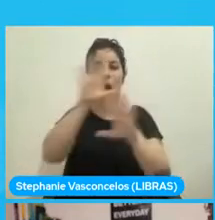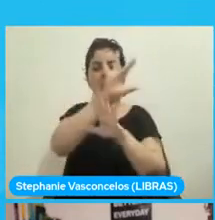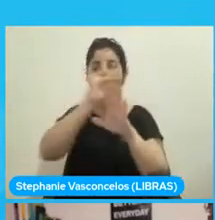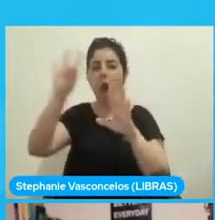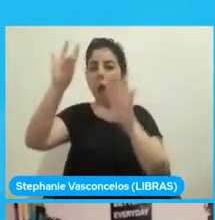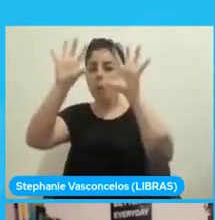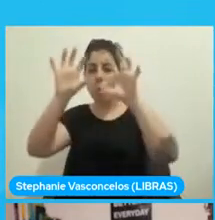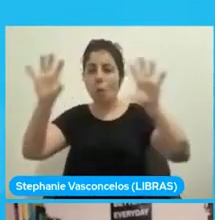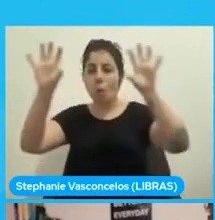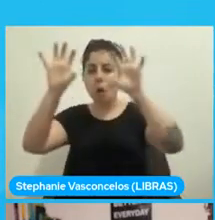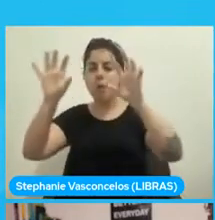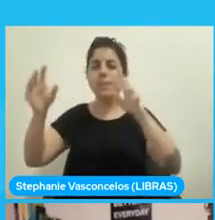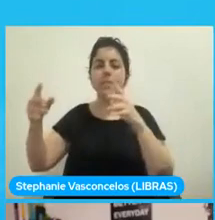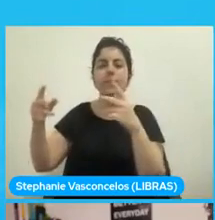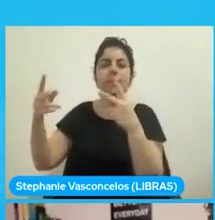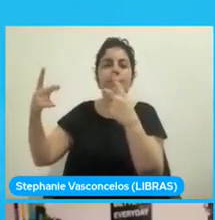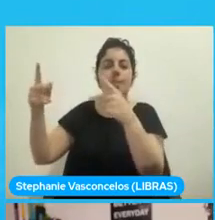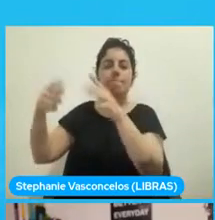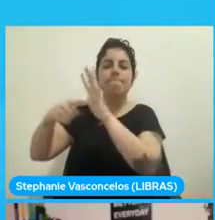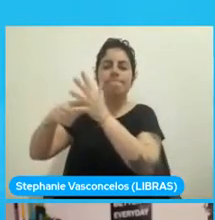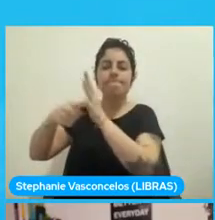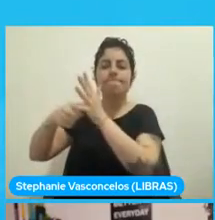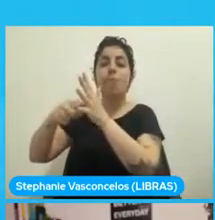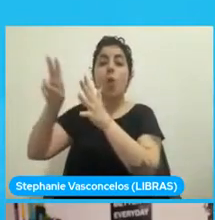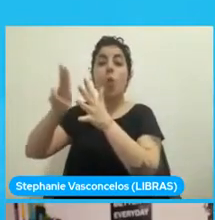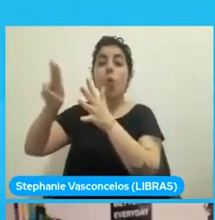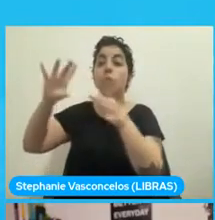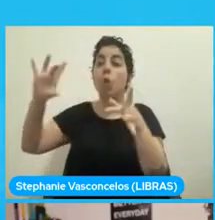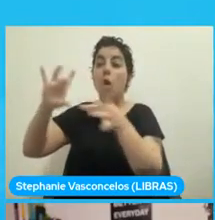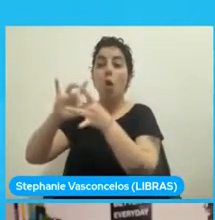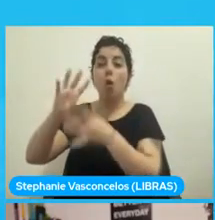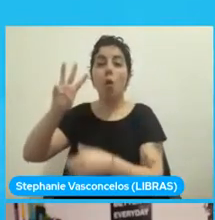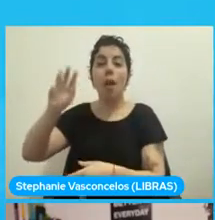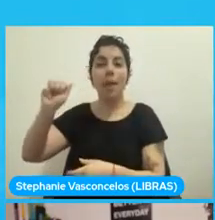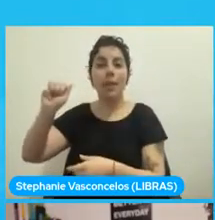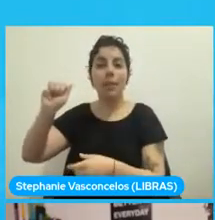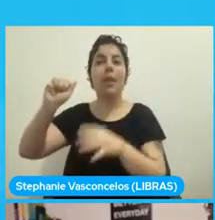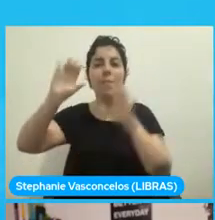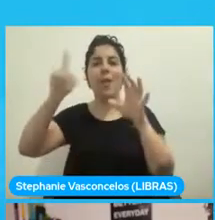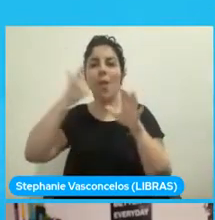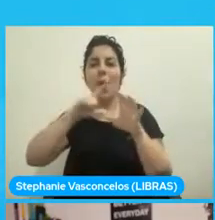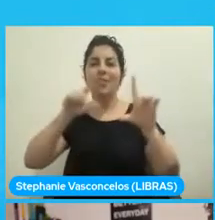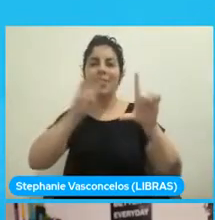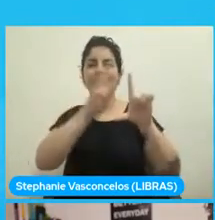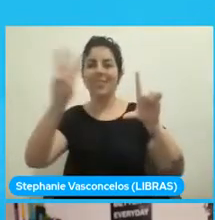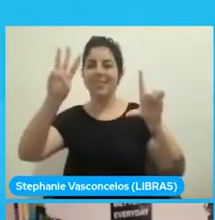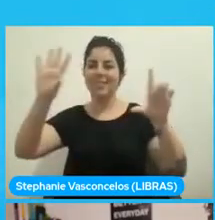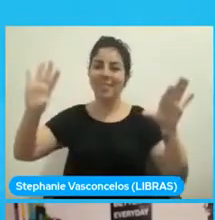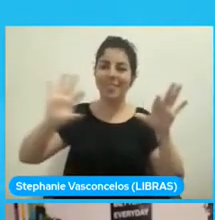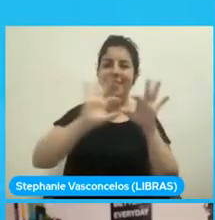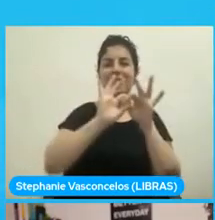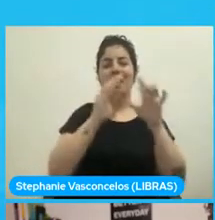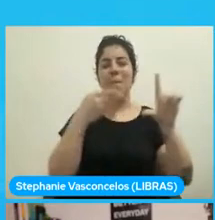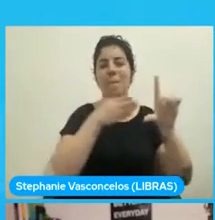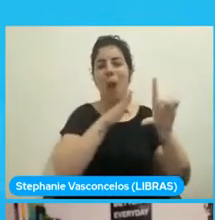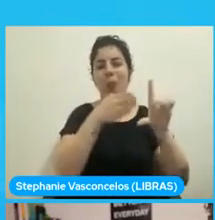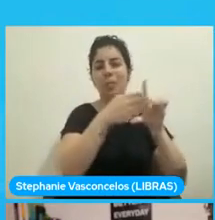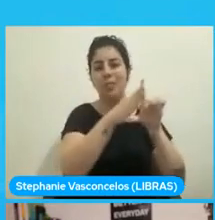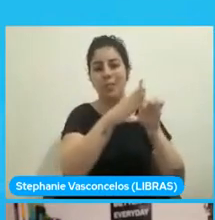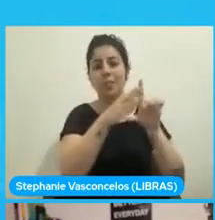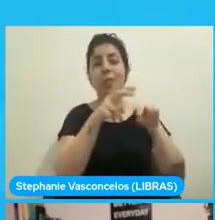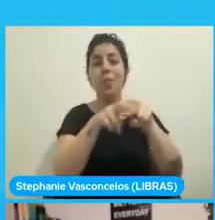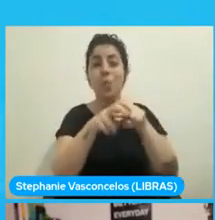luego la posteó en el browser. Y por eso es que podemos tener una